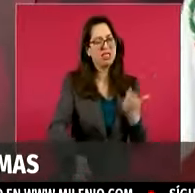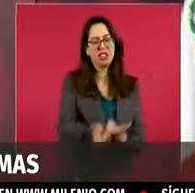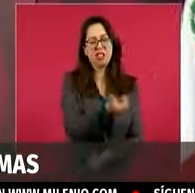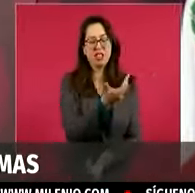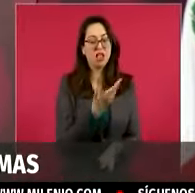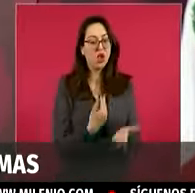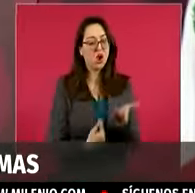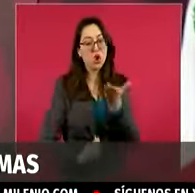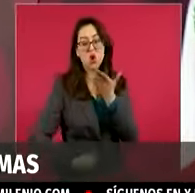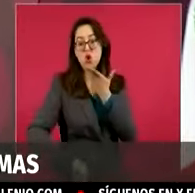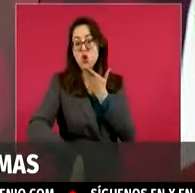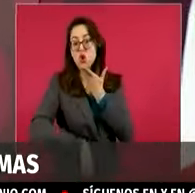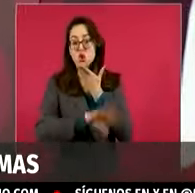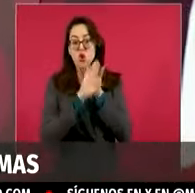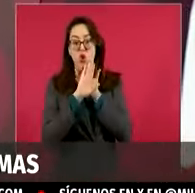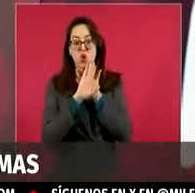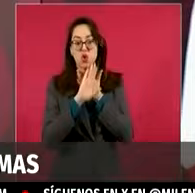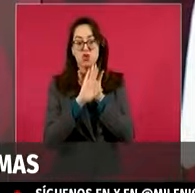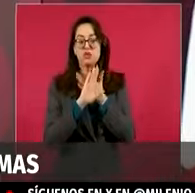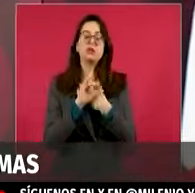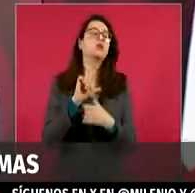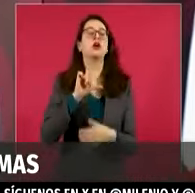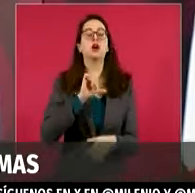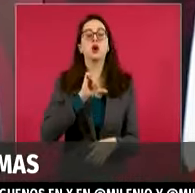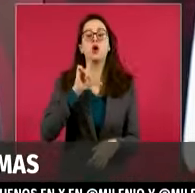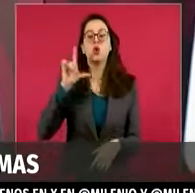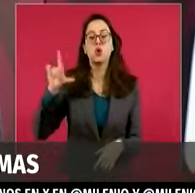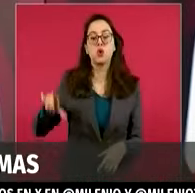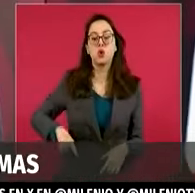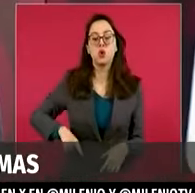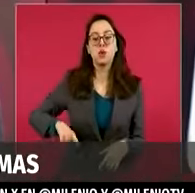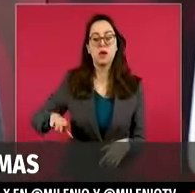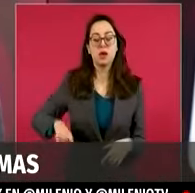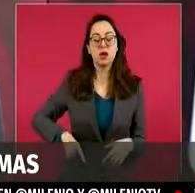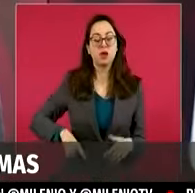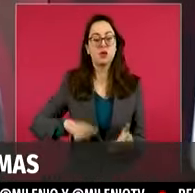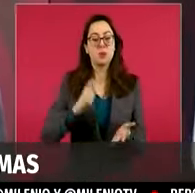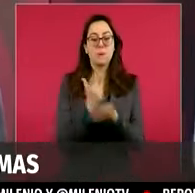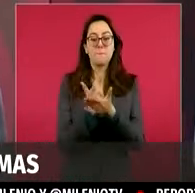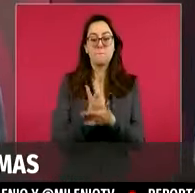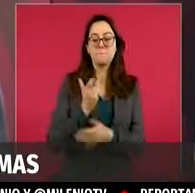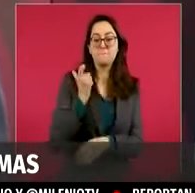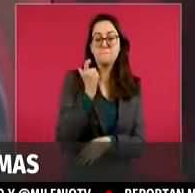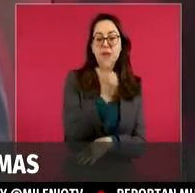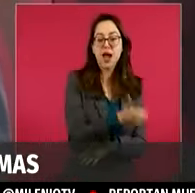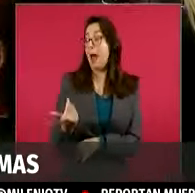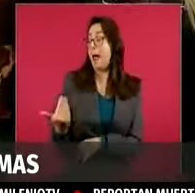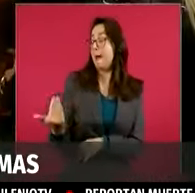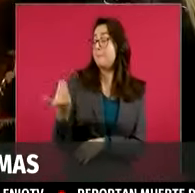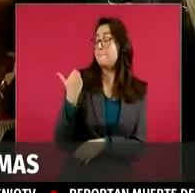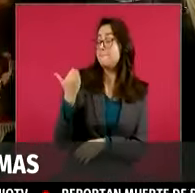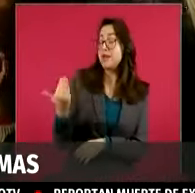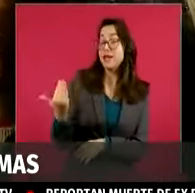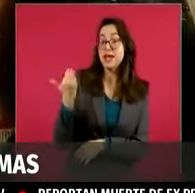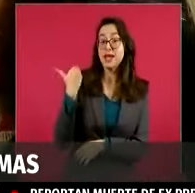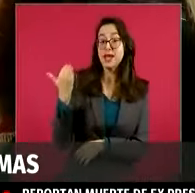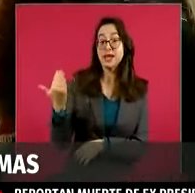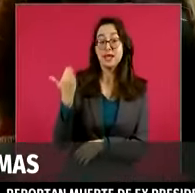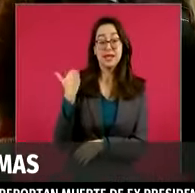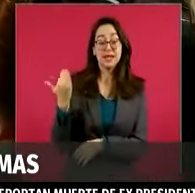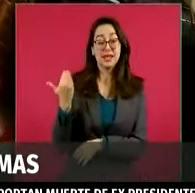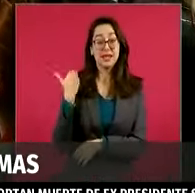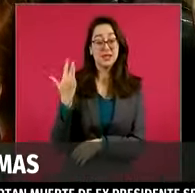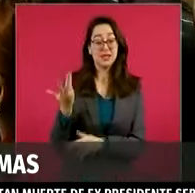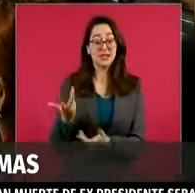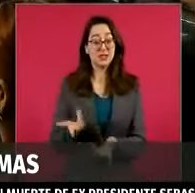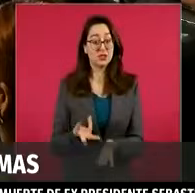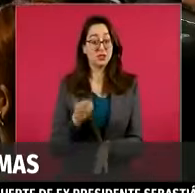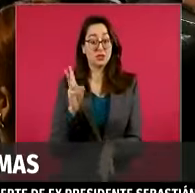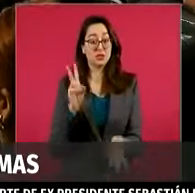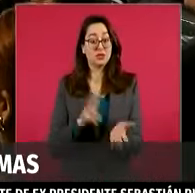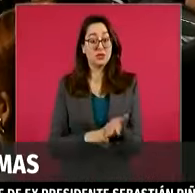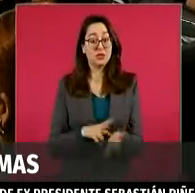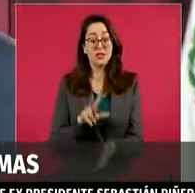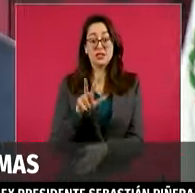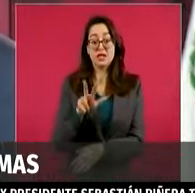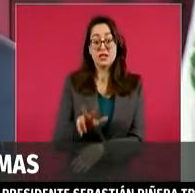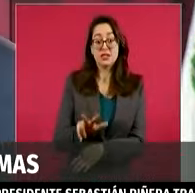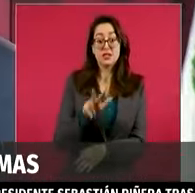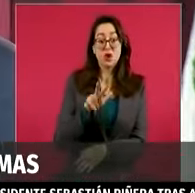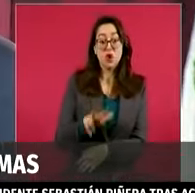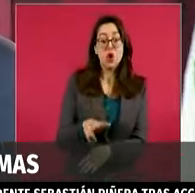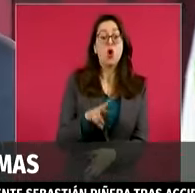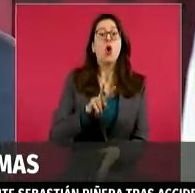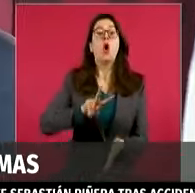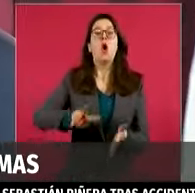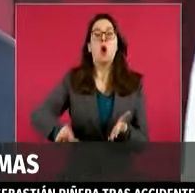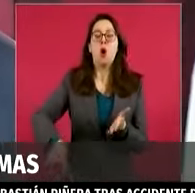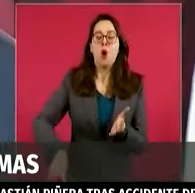número de consejeros electorales y su periodo también de permanencia de 9 a 6 años, el tema de la Cámara de Diputados, de